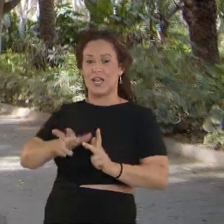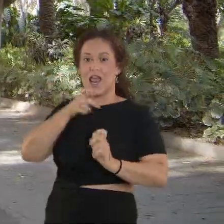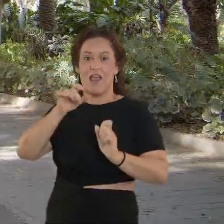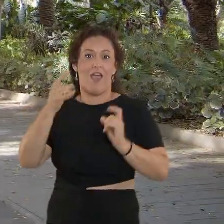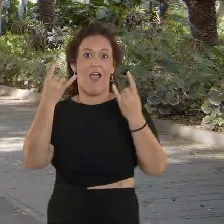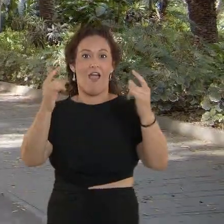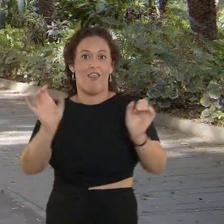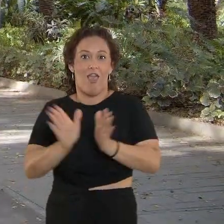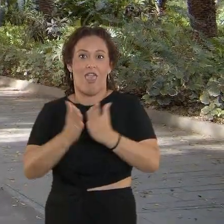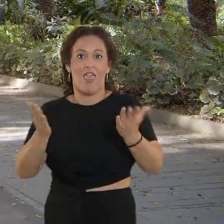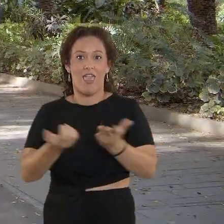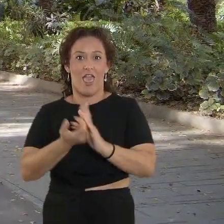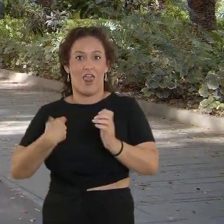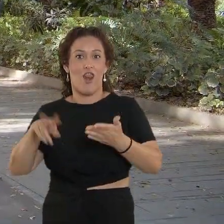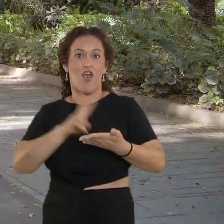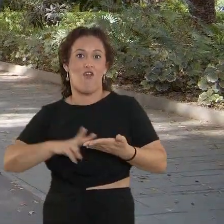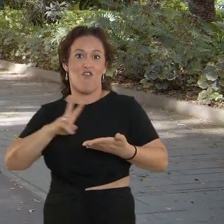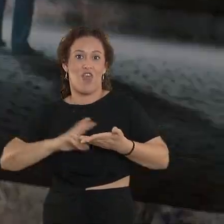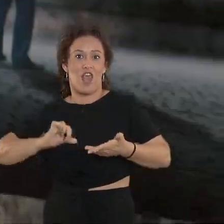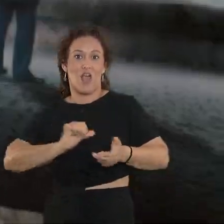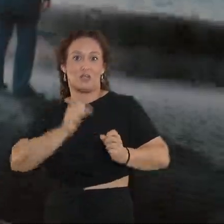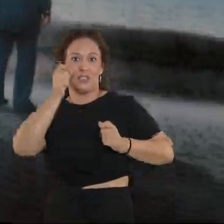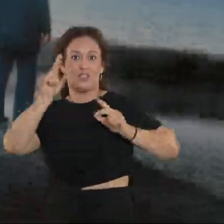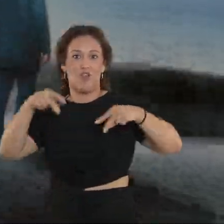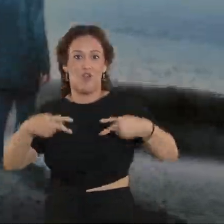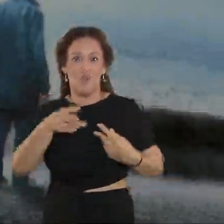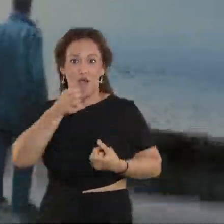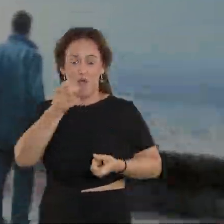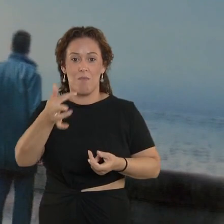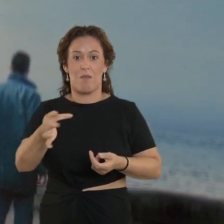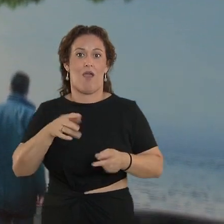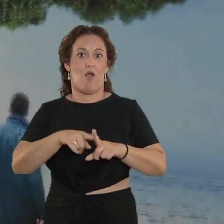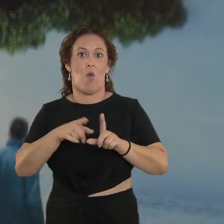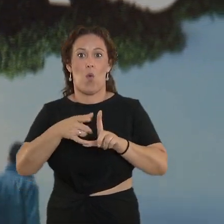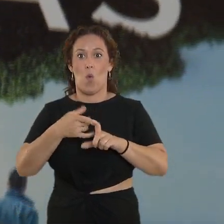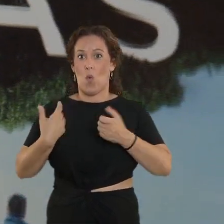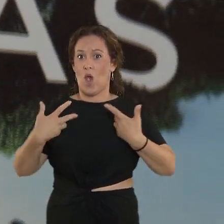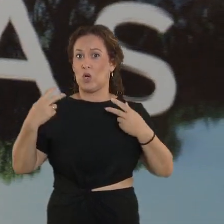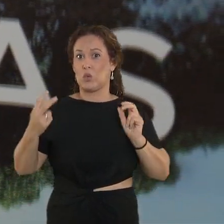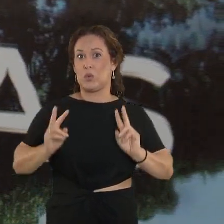paginado se abona con la novela de autodescubrimiento y se poda con tijeras de thriller.